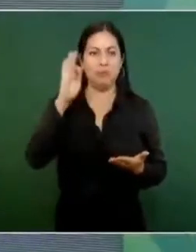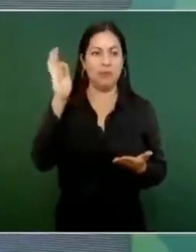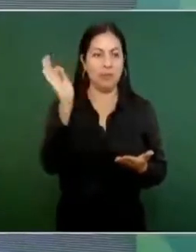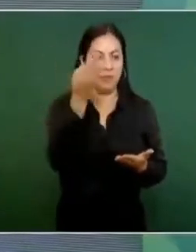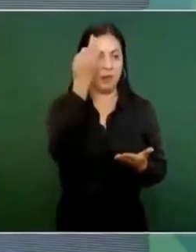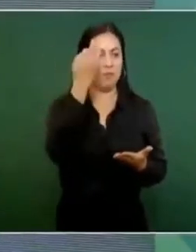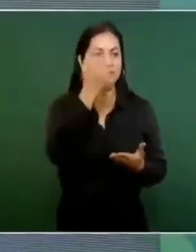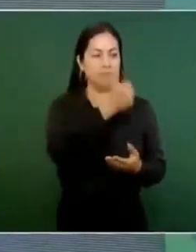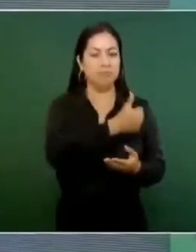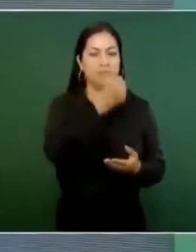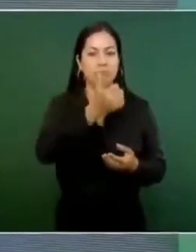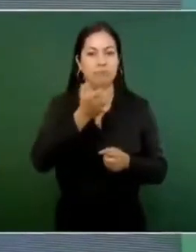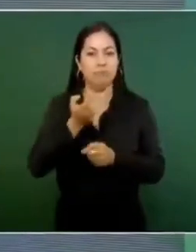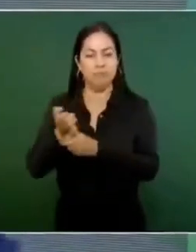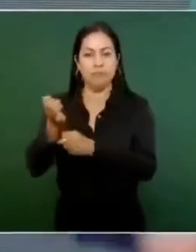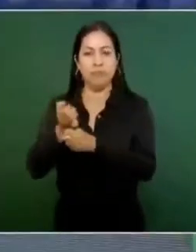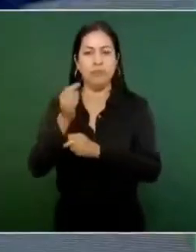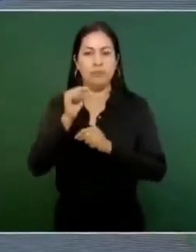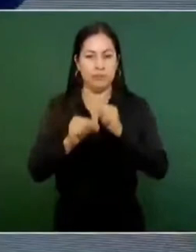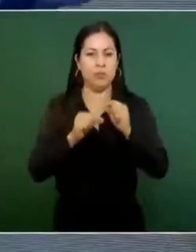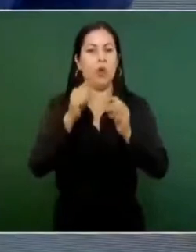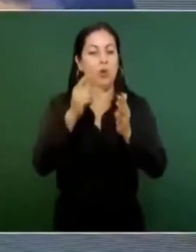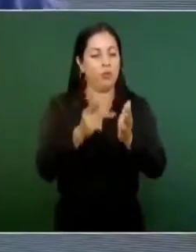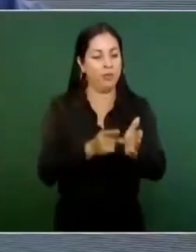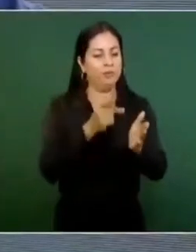de nuevo.